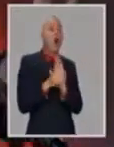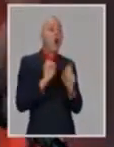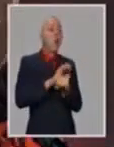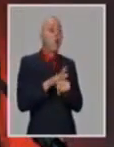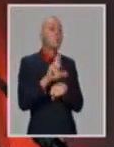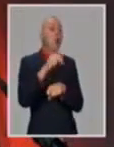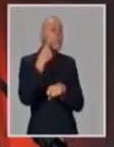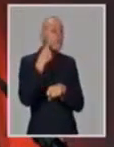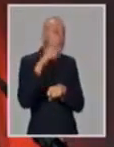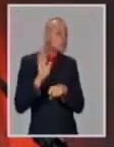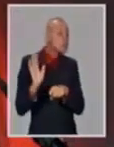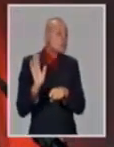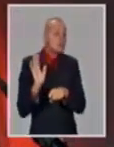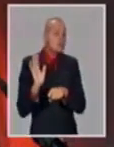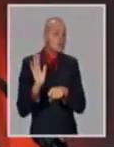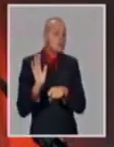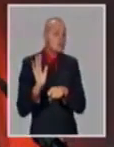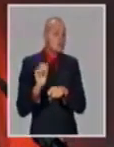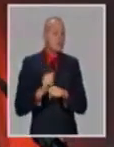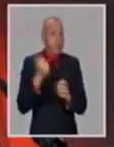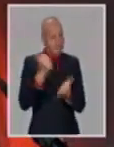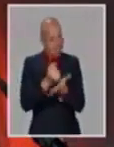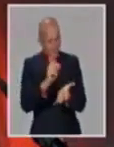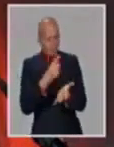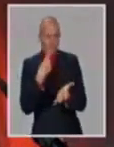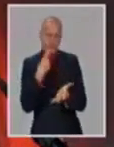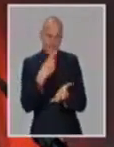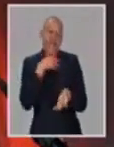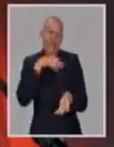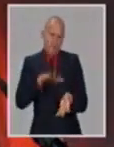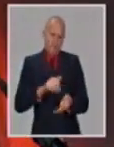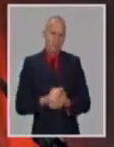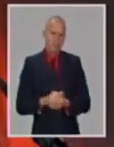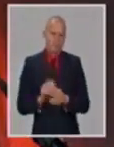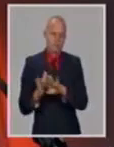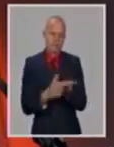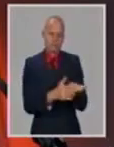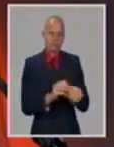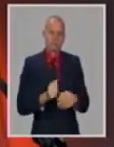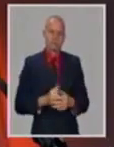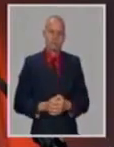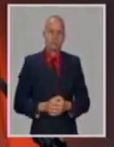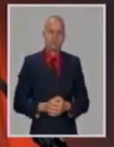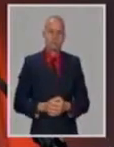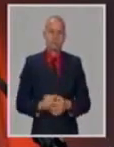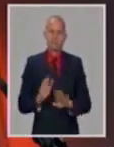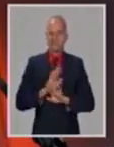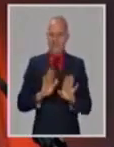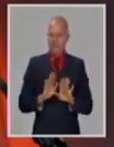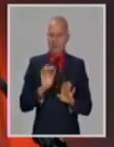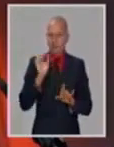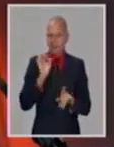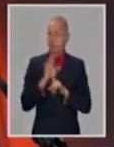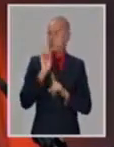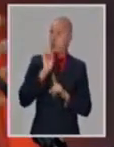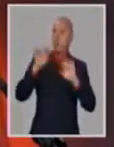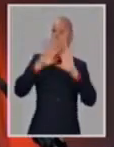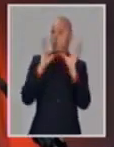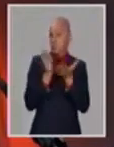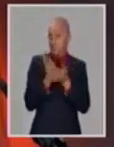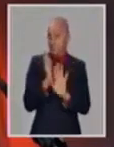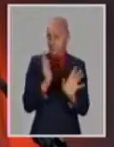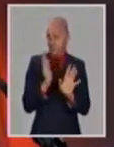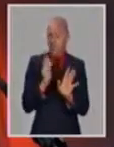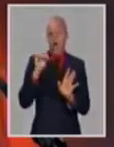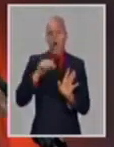Y ahora entrando a nuestro país. Estos estudios comenzaron tan temprano como los